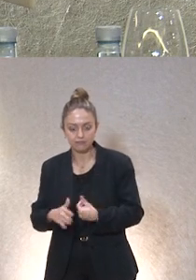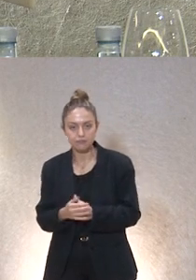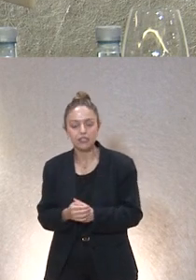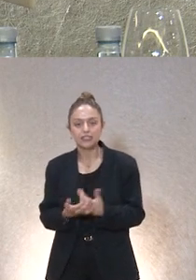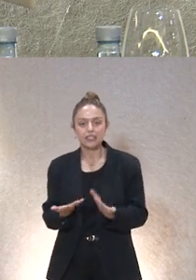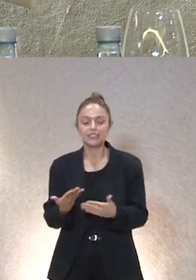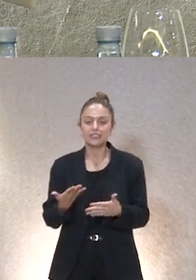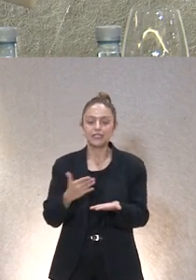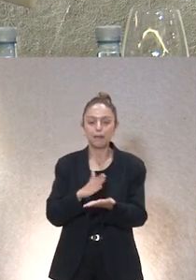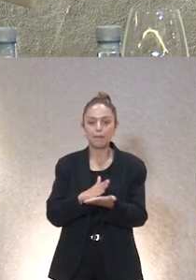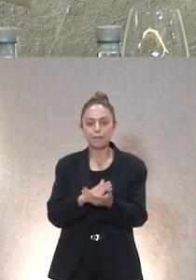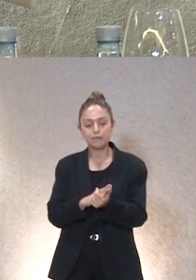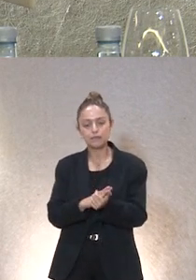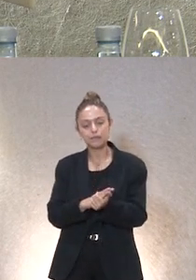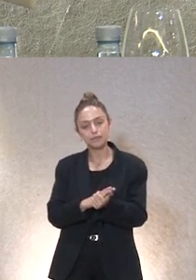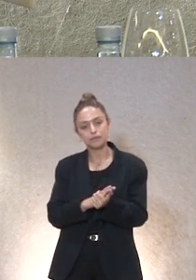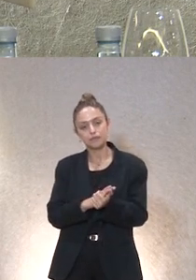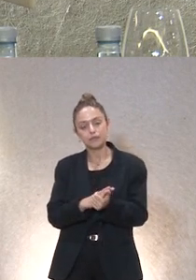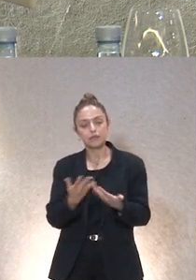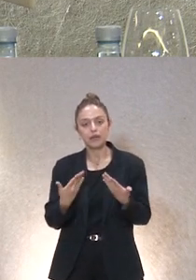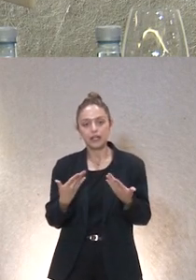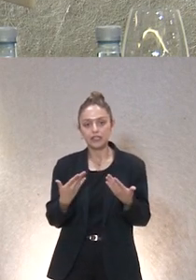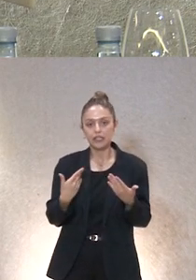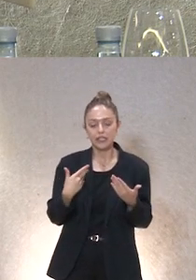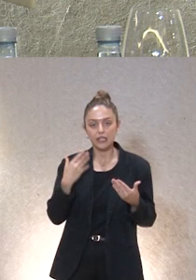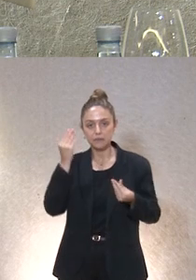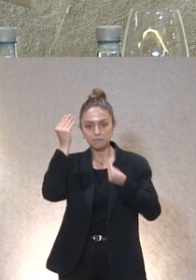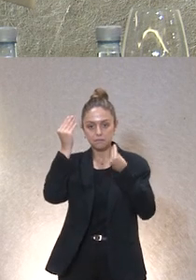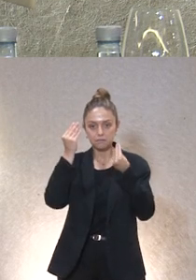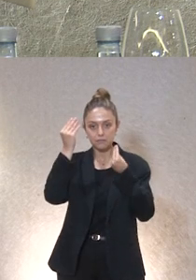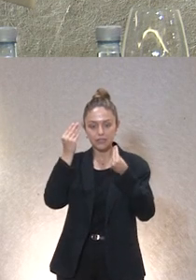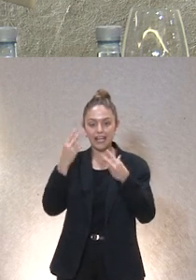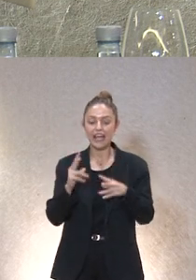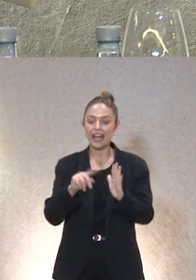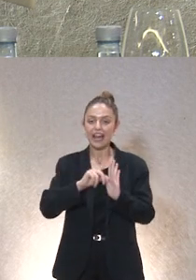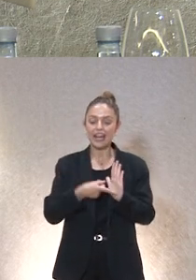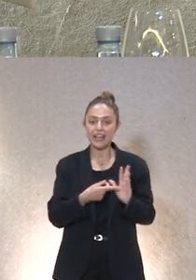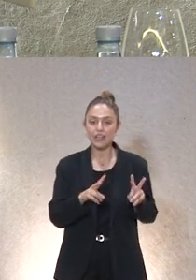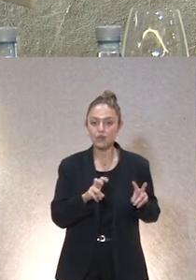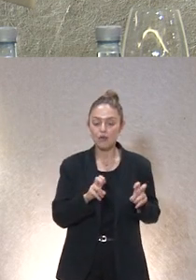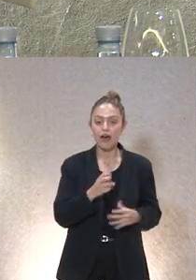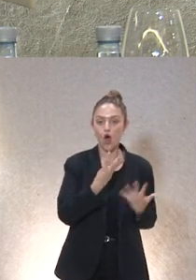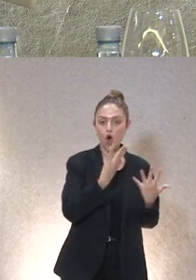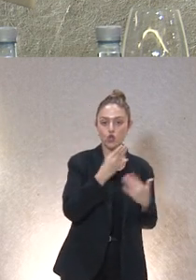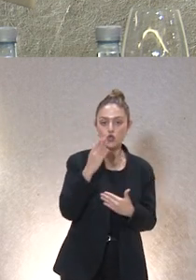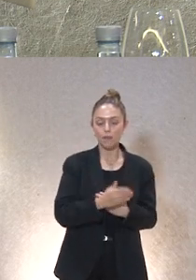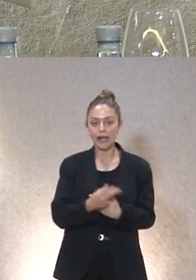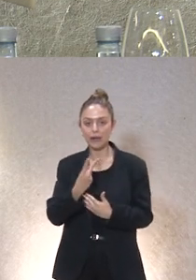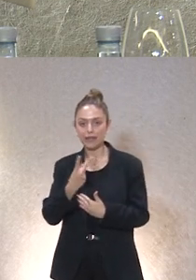apoyo hasta el fin de vida y para que os hagáis la irrupción de la nueva ley el 8 barra 21